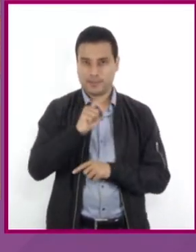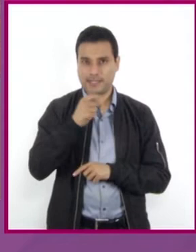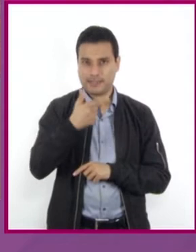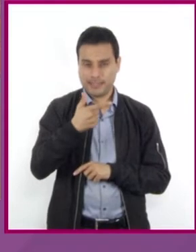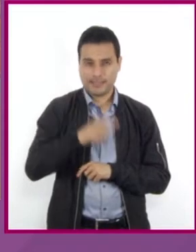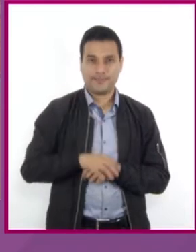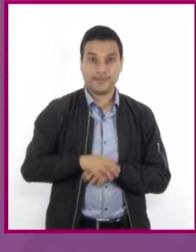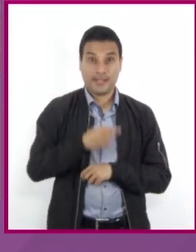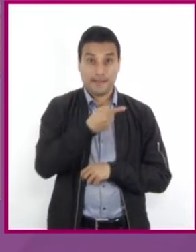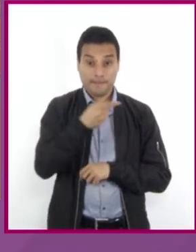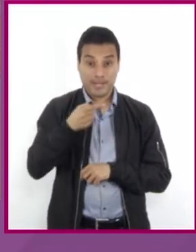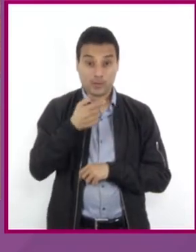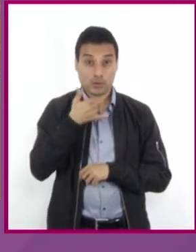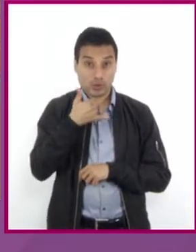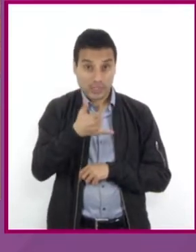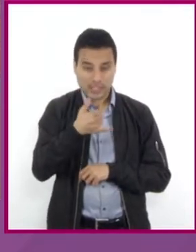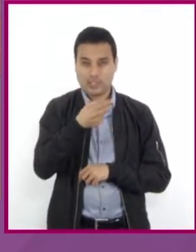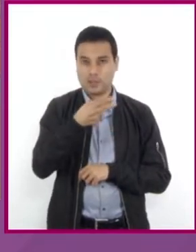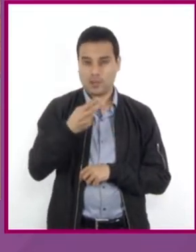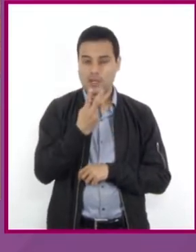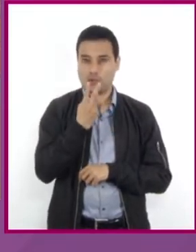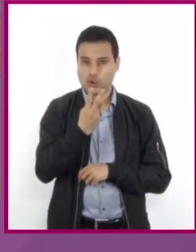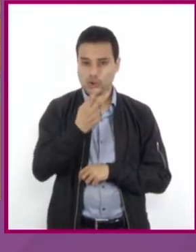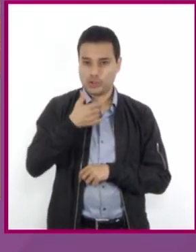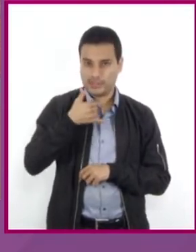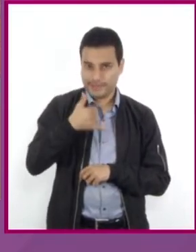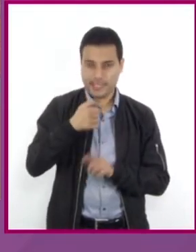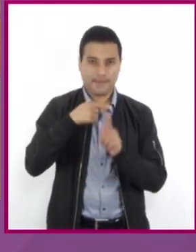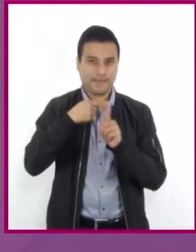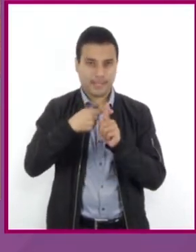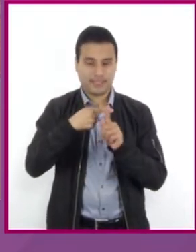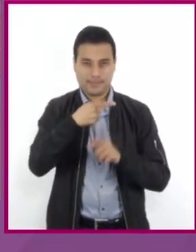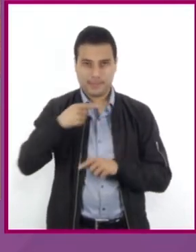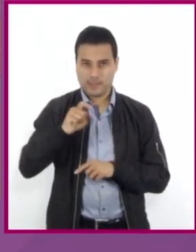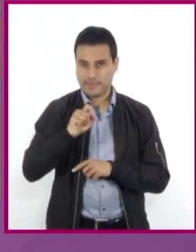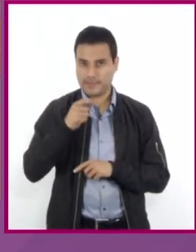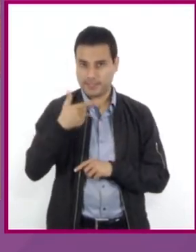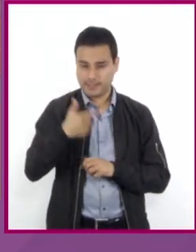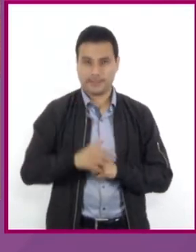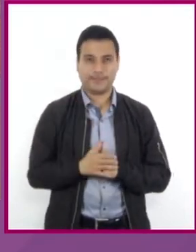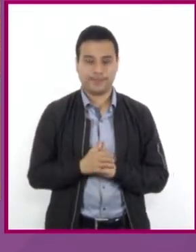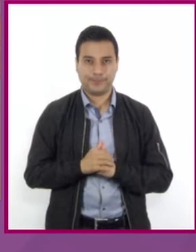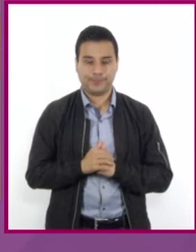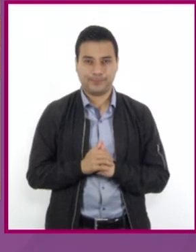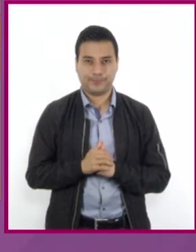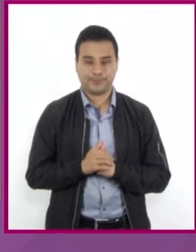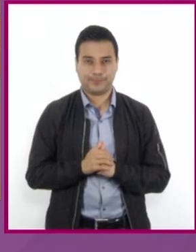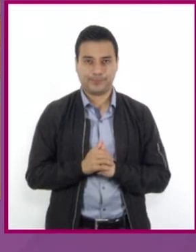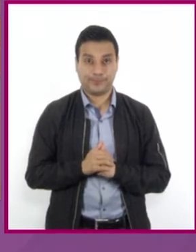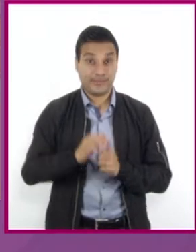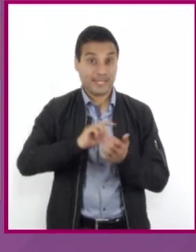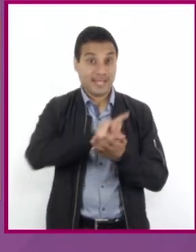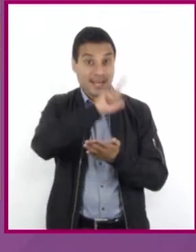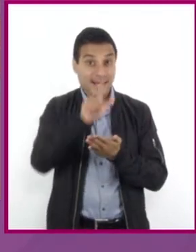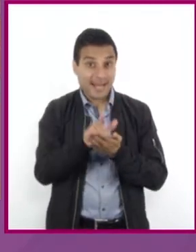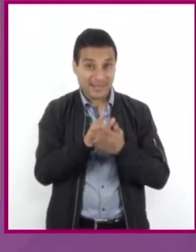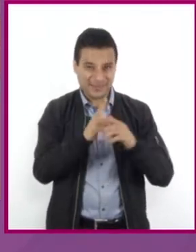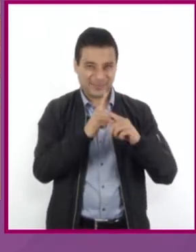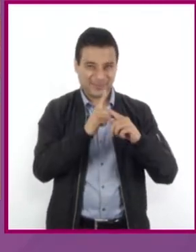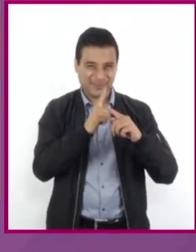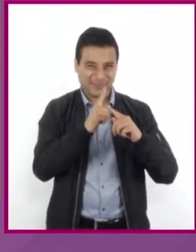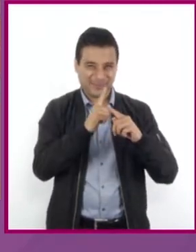y, igual a 2y más 27 negativo. Aplicando la ley de los signos